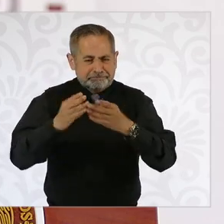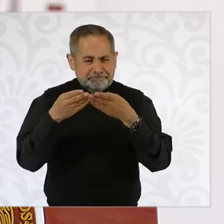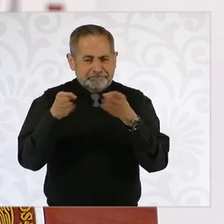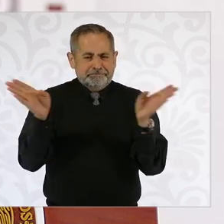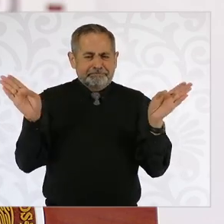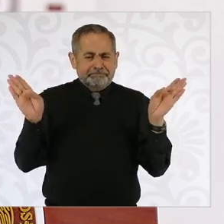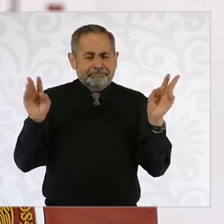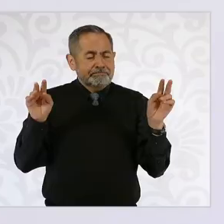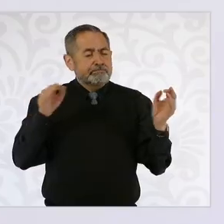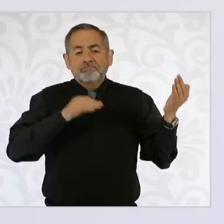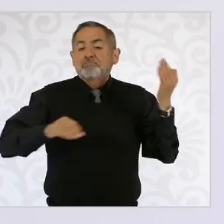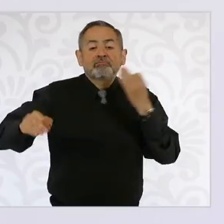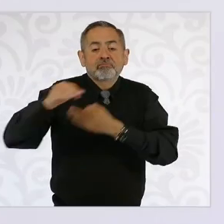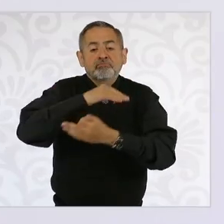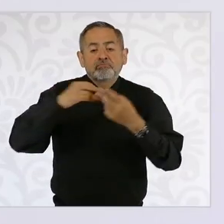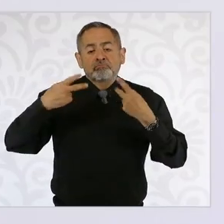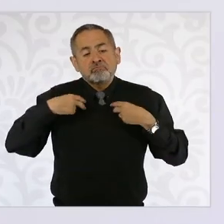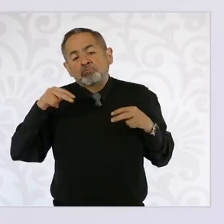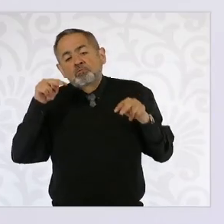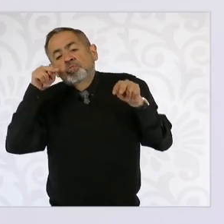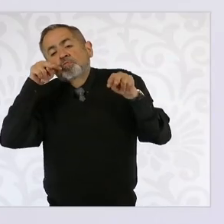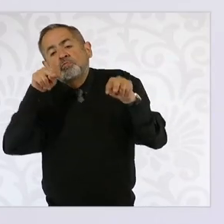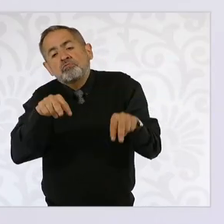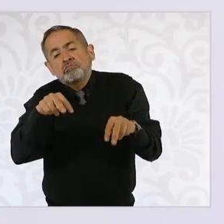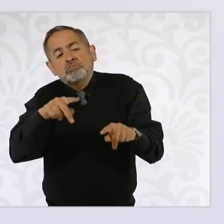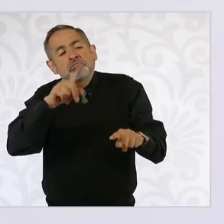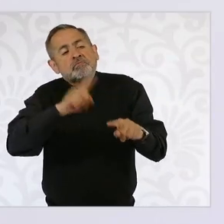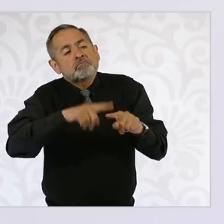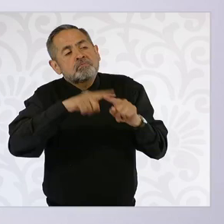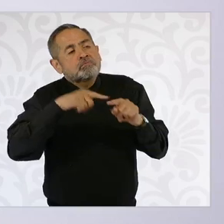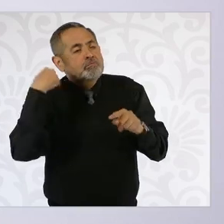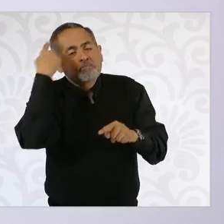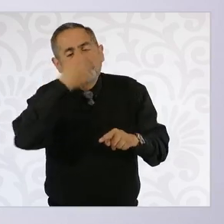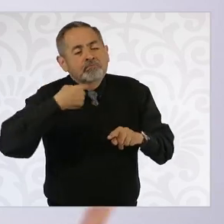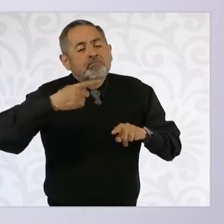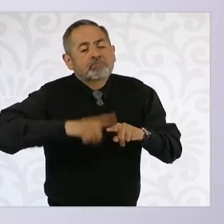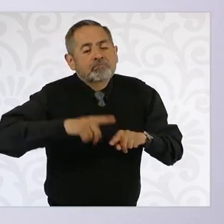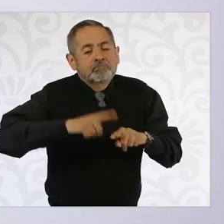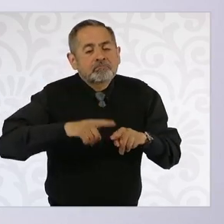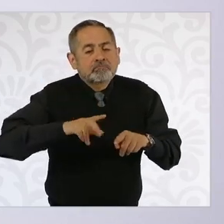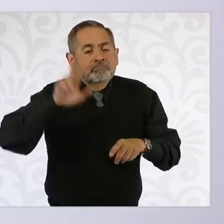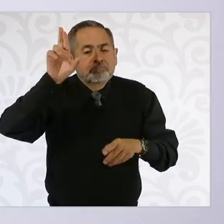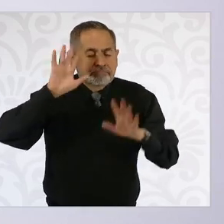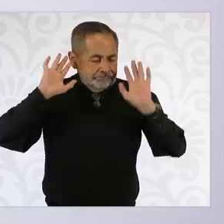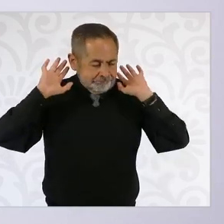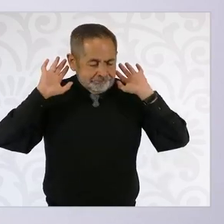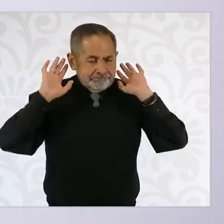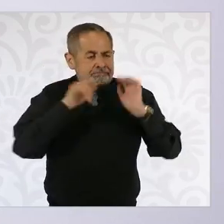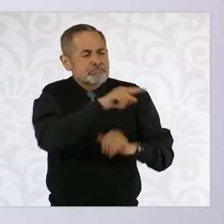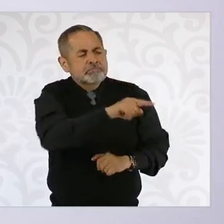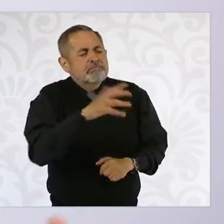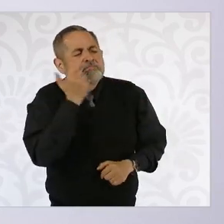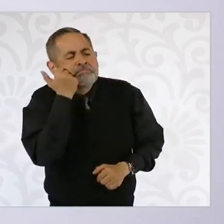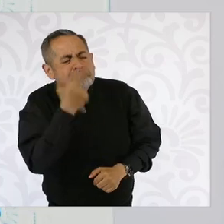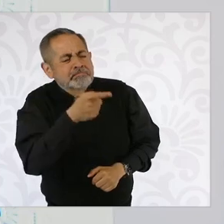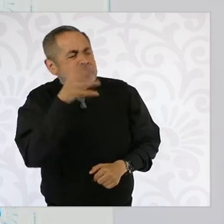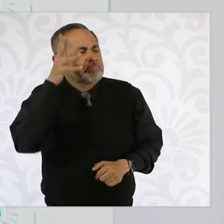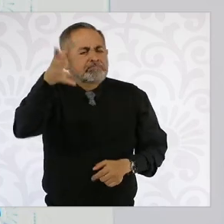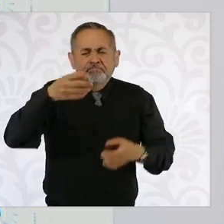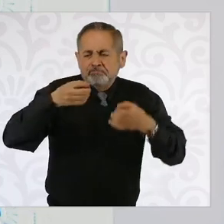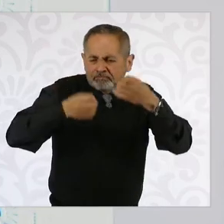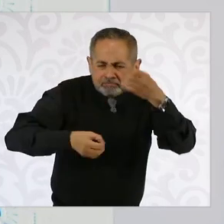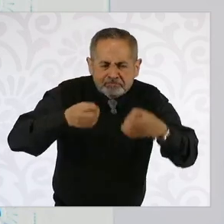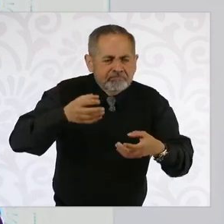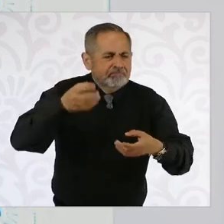todo el pueblo pueda ver quiénes son, quiénes están inscribiendo, por qué quieren ser jueces,